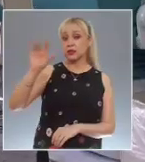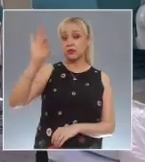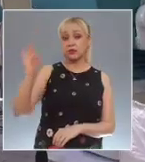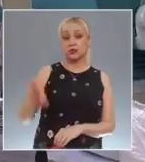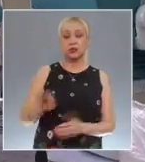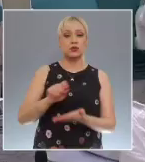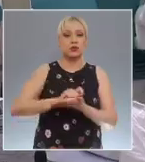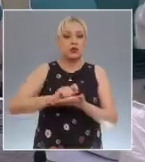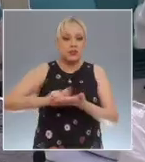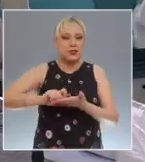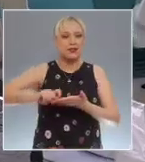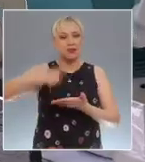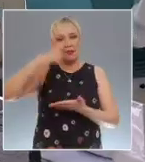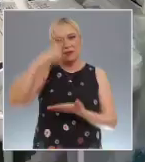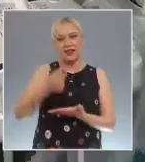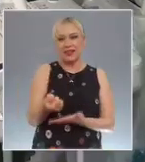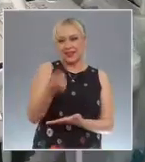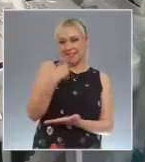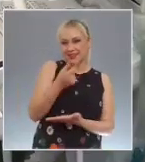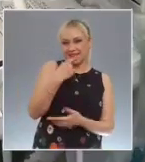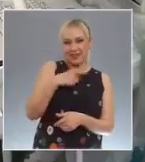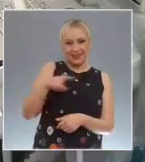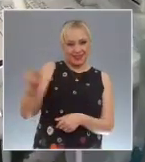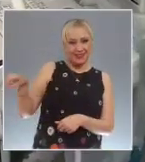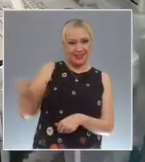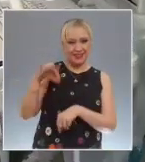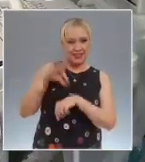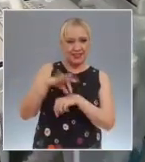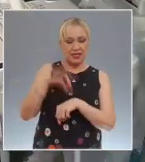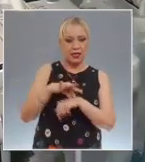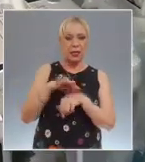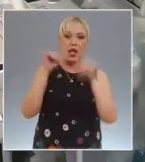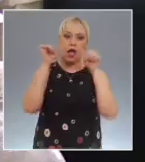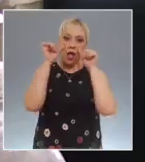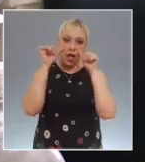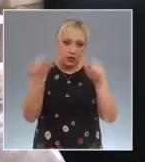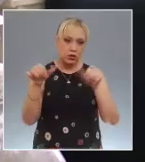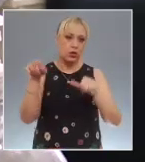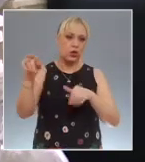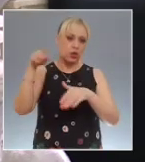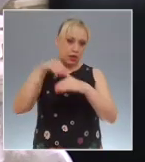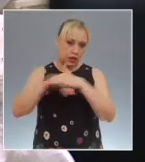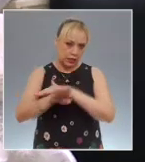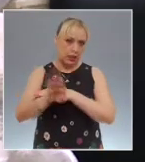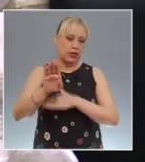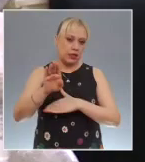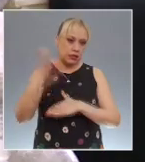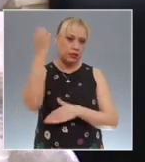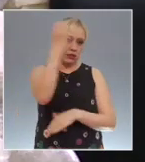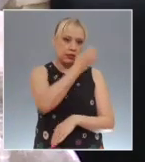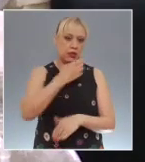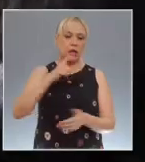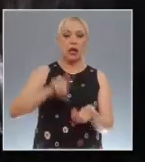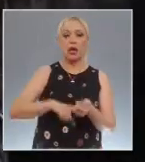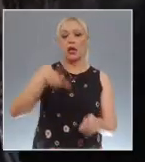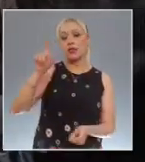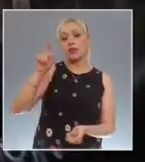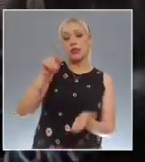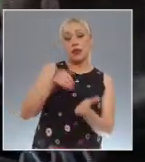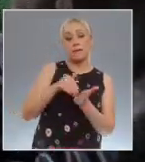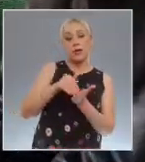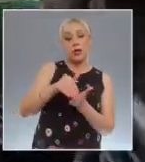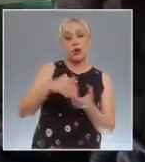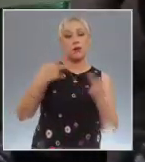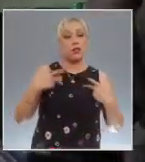antibióticos para uso clínico se dan en la atención primaria de salud, lo que equivale a 70 millones de consultas anuales. A lo